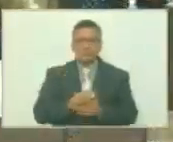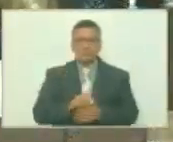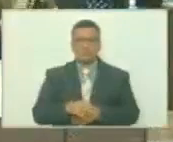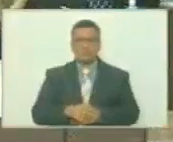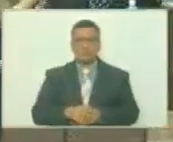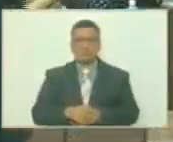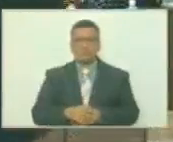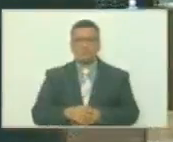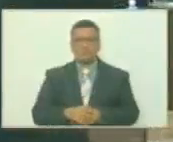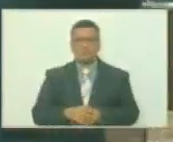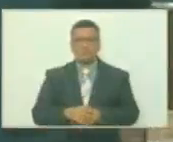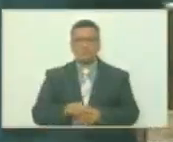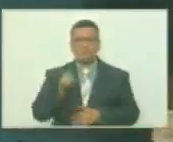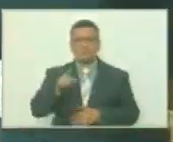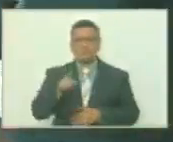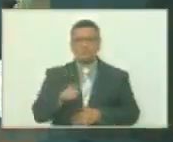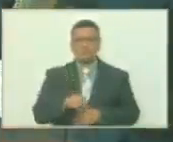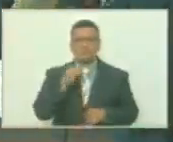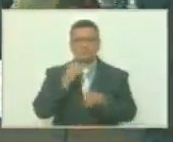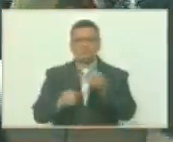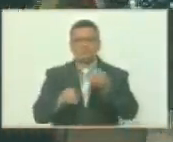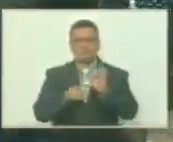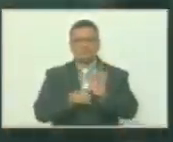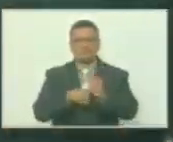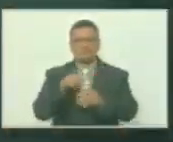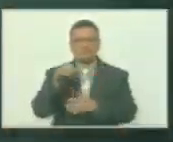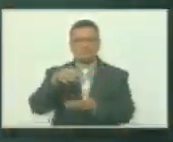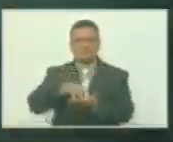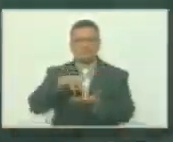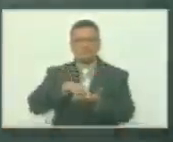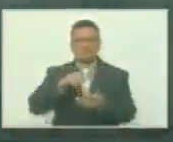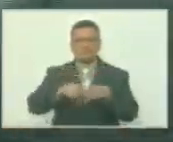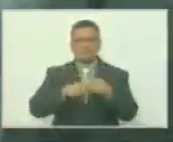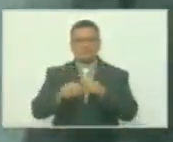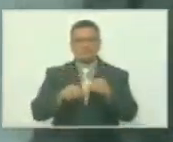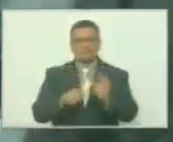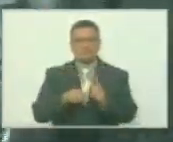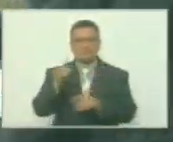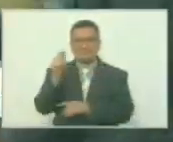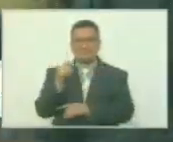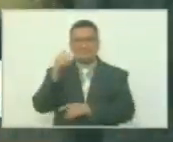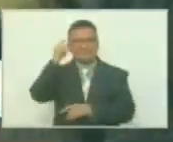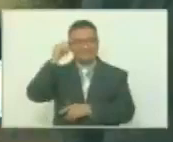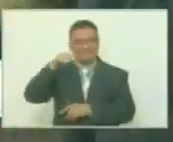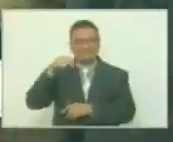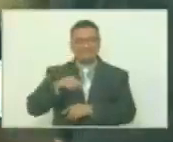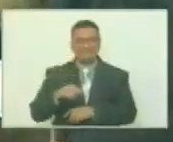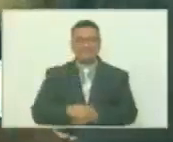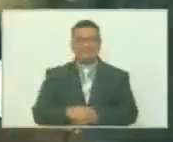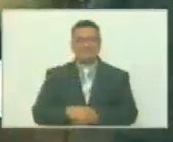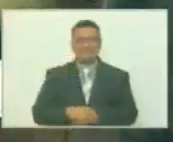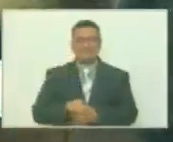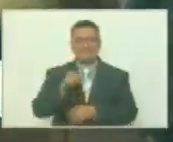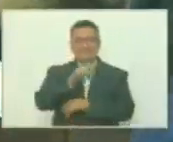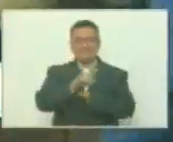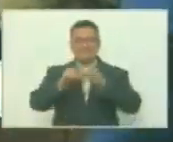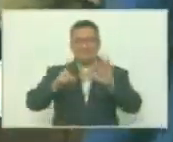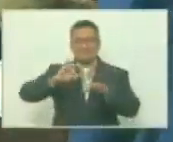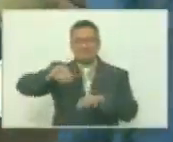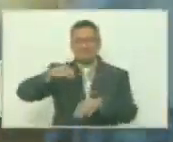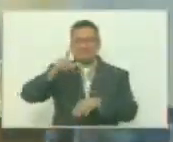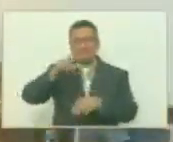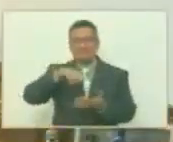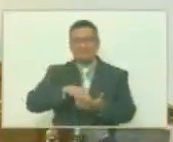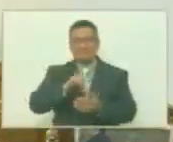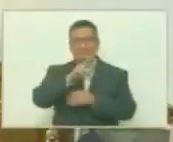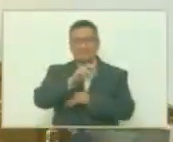y así se da fin a esta sesión ordinaria del día de hoy 26 de julio del